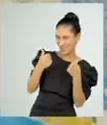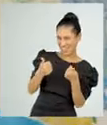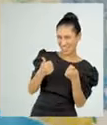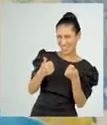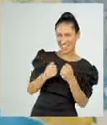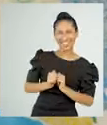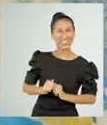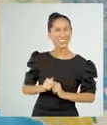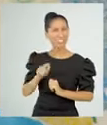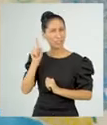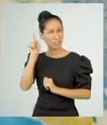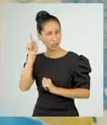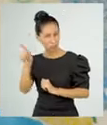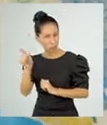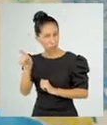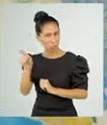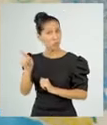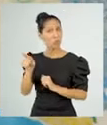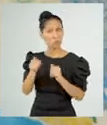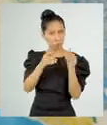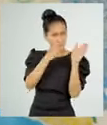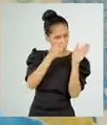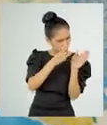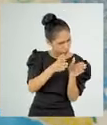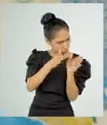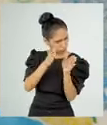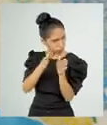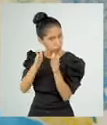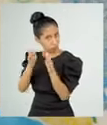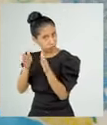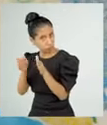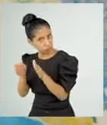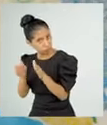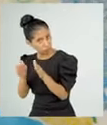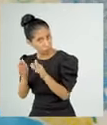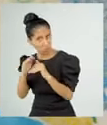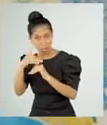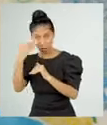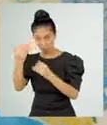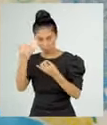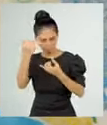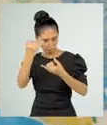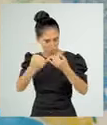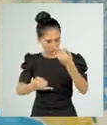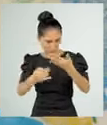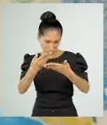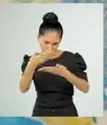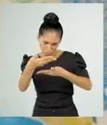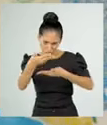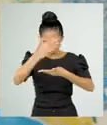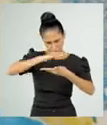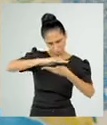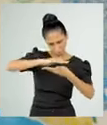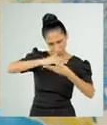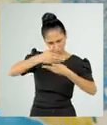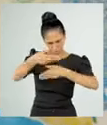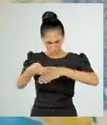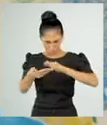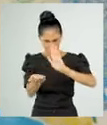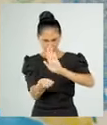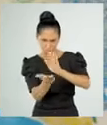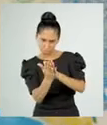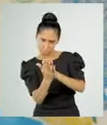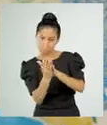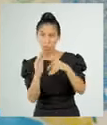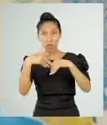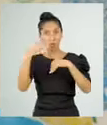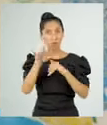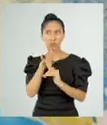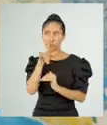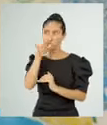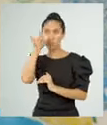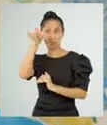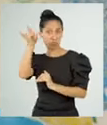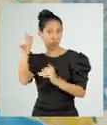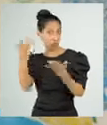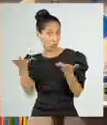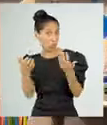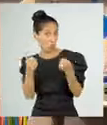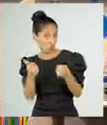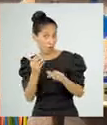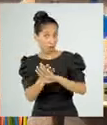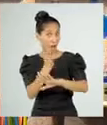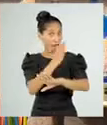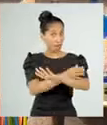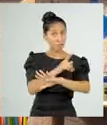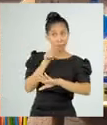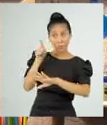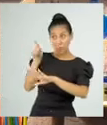Cori. Seguiste ordenadamente las instrucciones y lograste terminar tu avión de origami, que viene a ser el producto de las instrucciones seguidas.